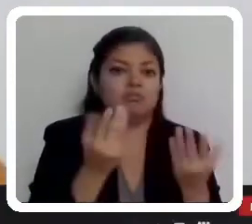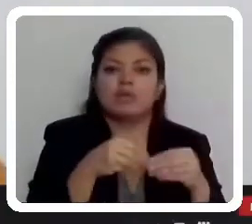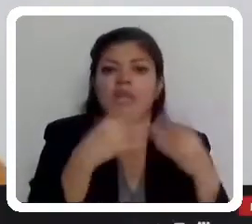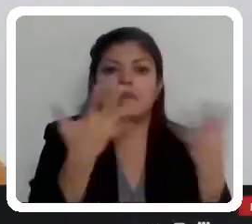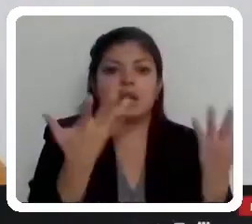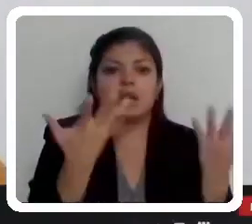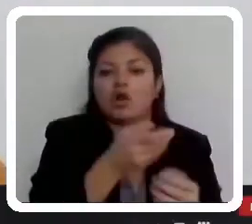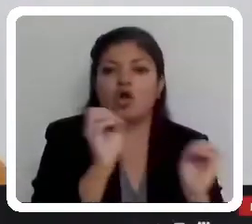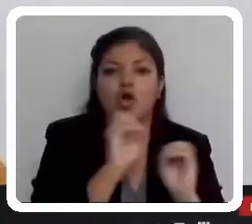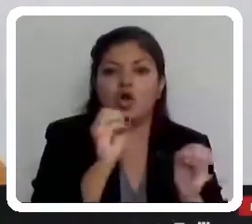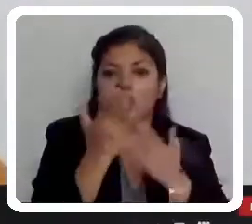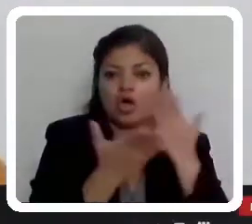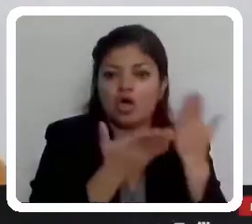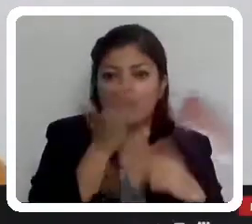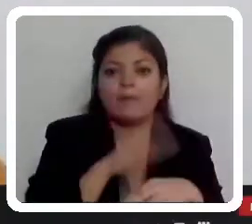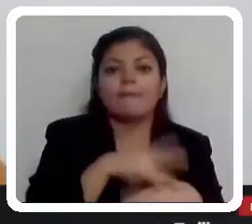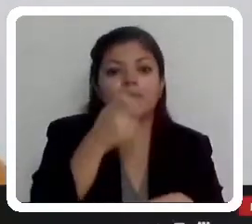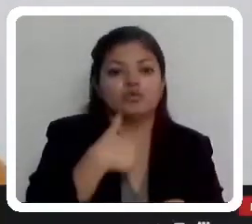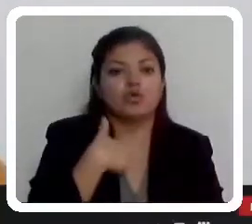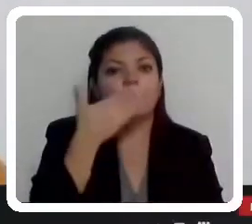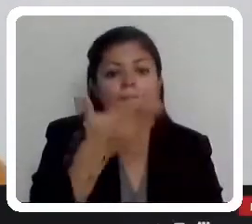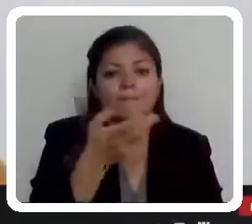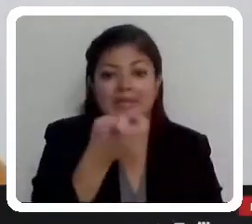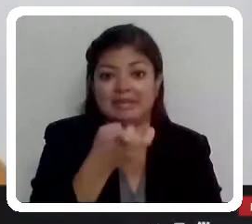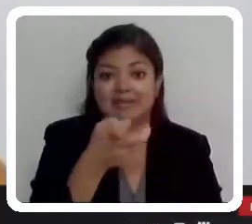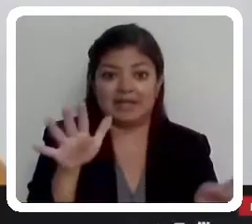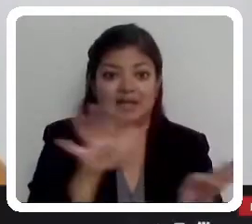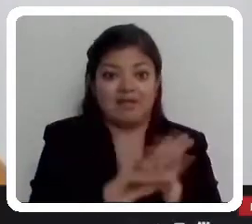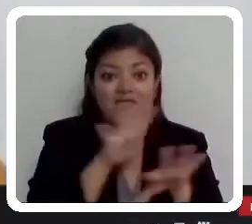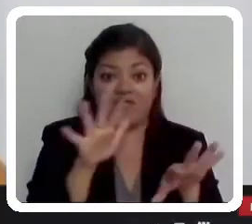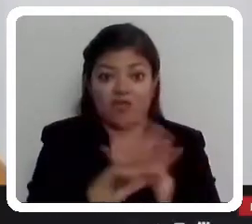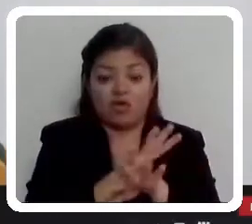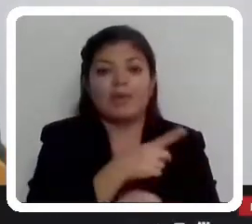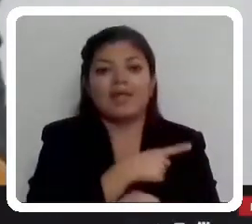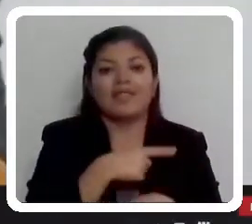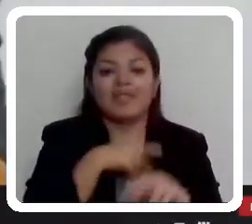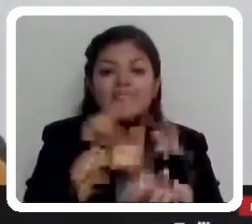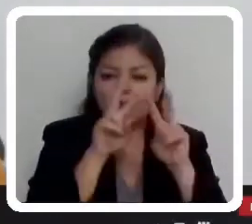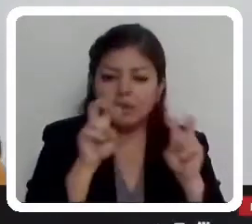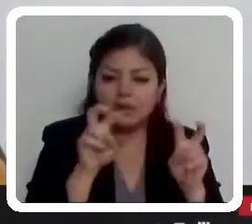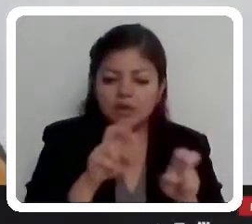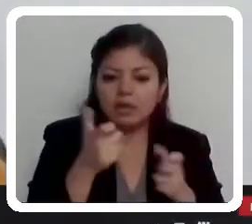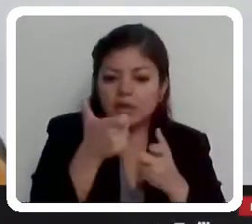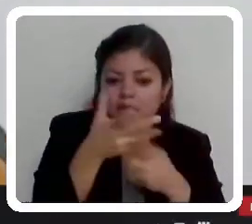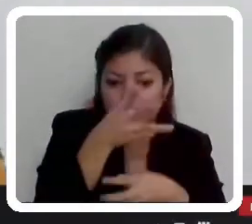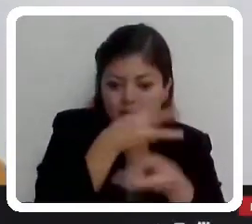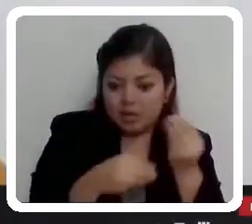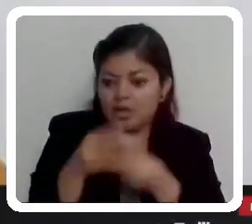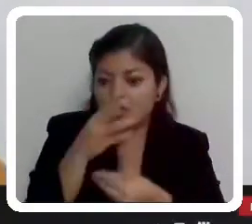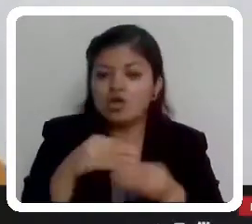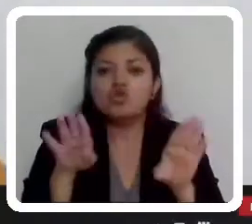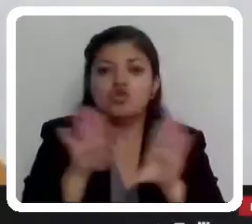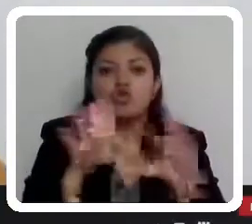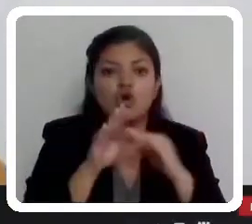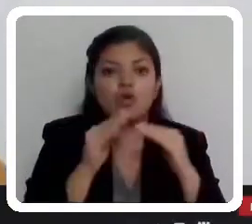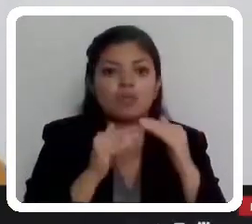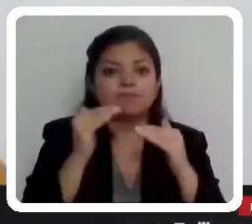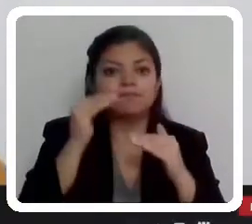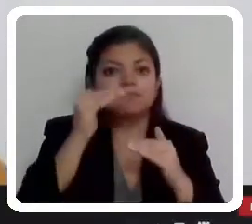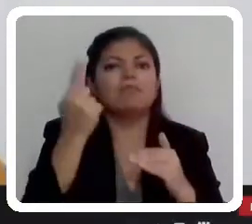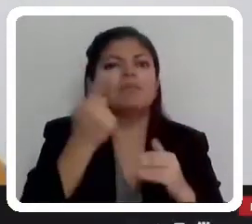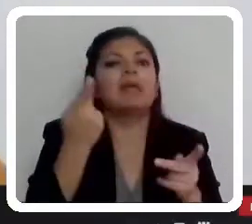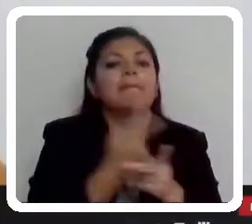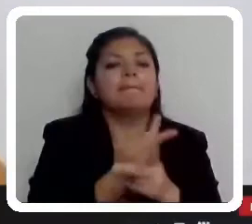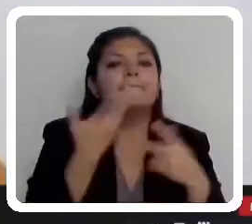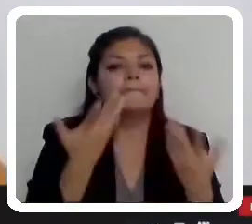este estudio. Por eso estoy solicitando que en esta reforma se haga un análisis del impacto financiero que tendría, qué sucede cuando